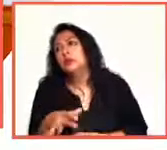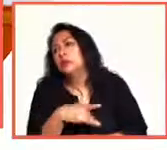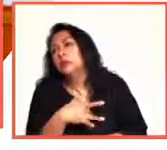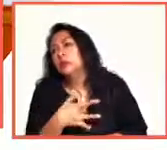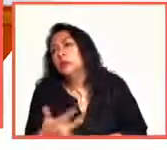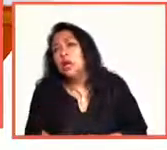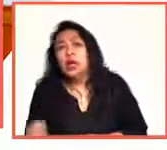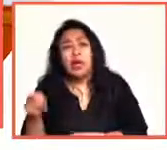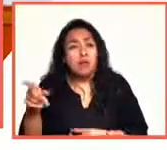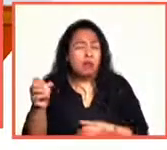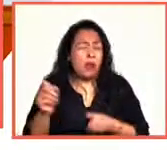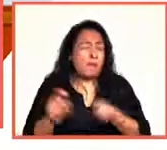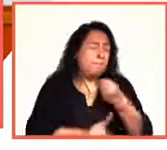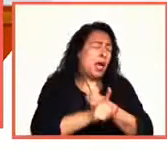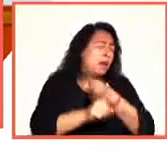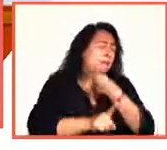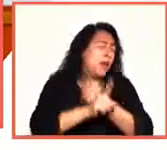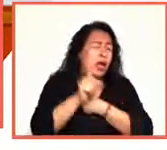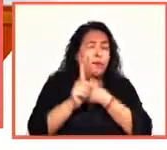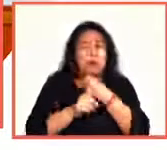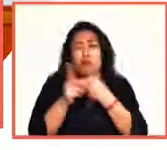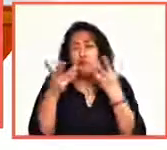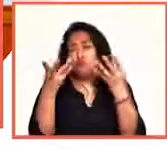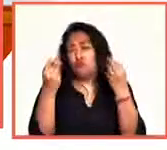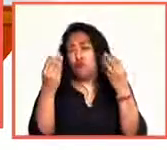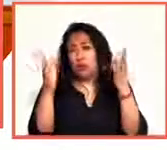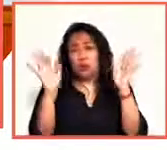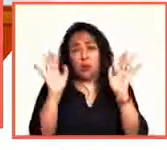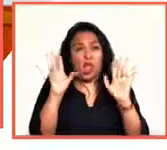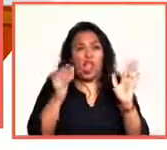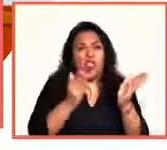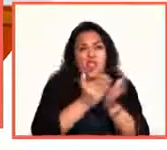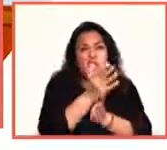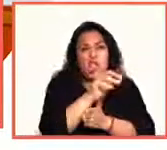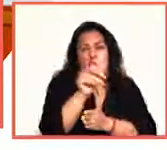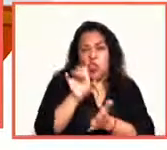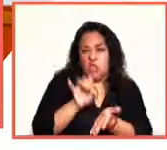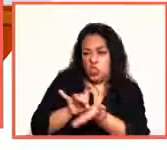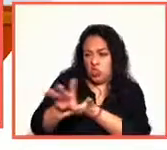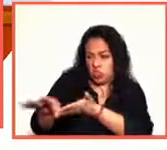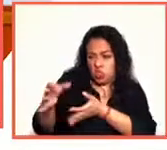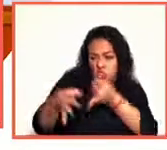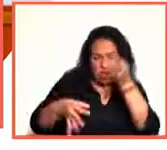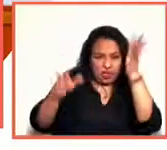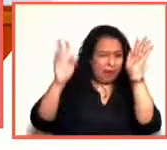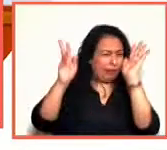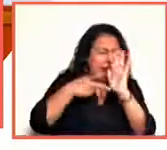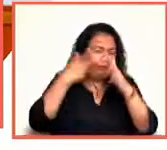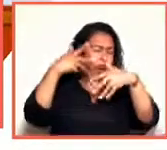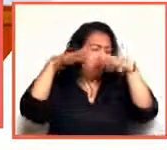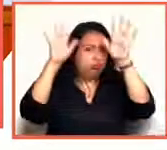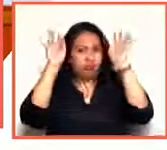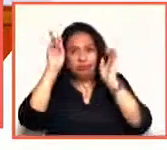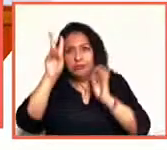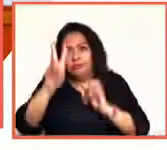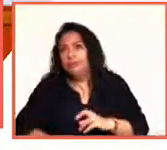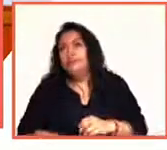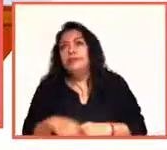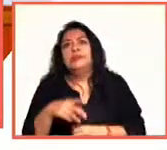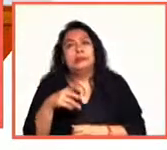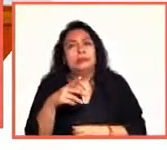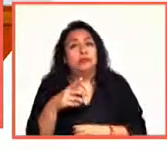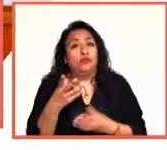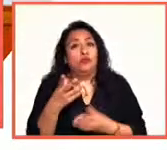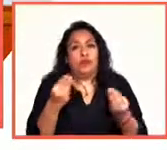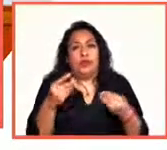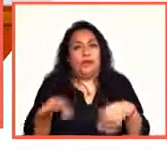montón de líos por andar metiéndose con quien no debía, lo expulsaron de la corte alguna vez. Era una vida muy movida,